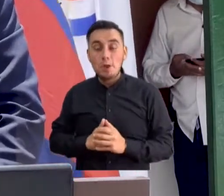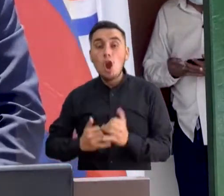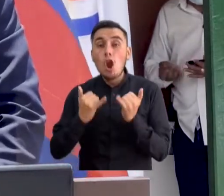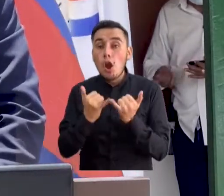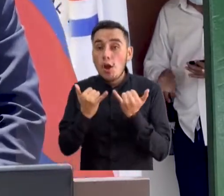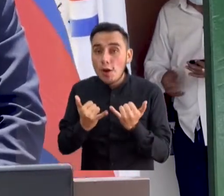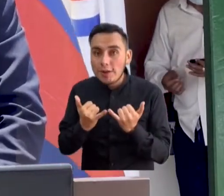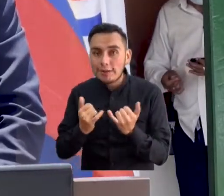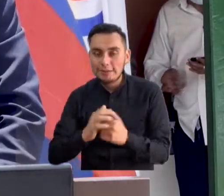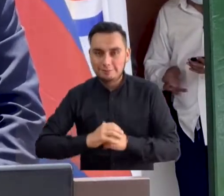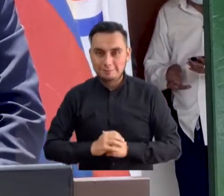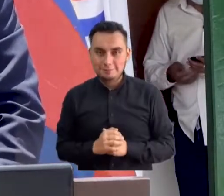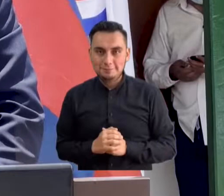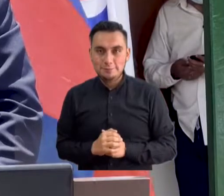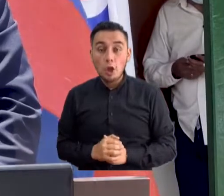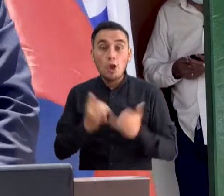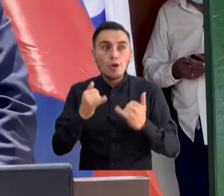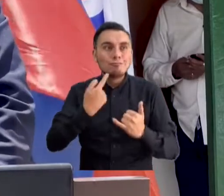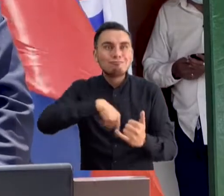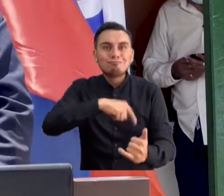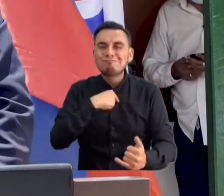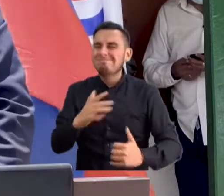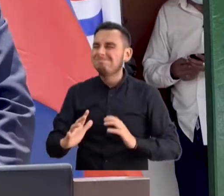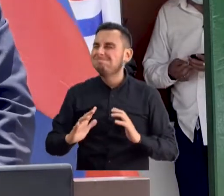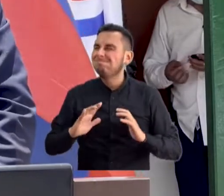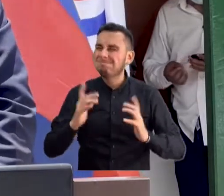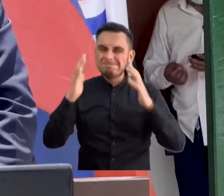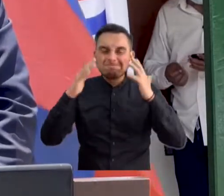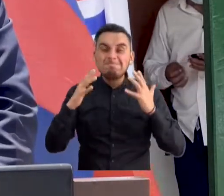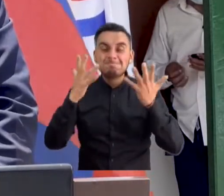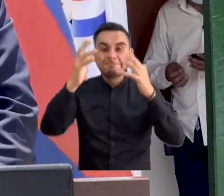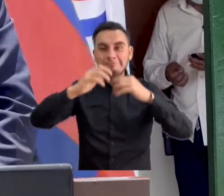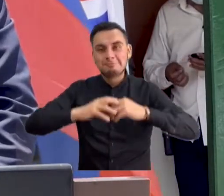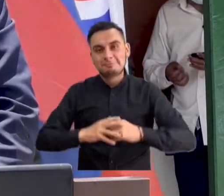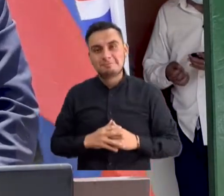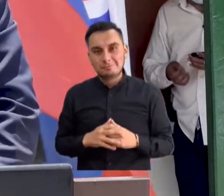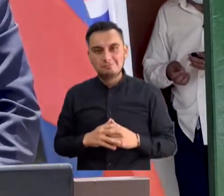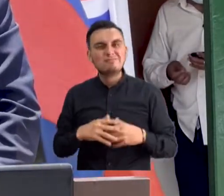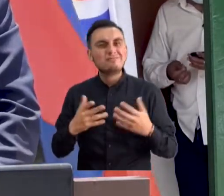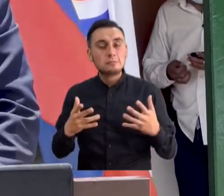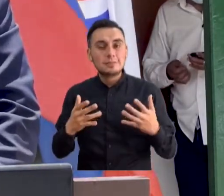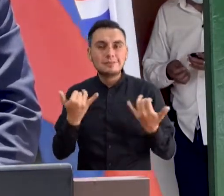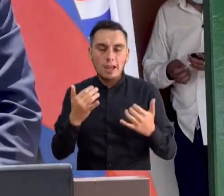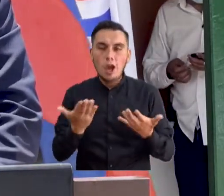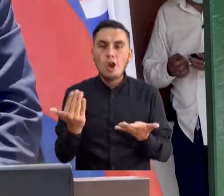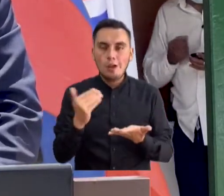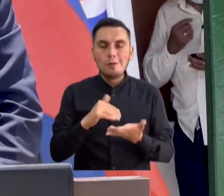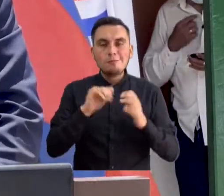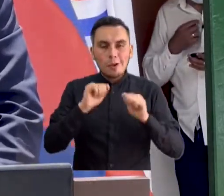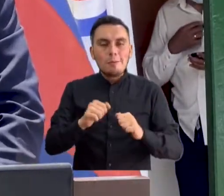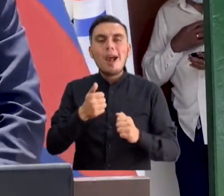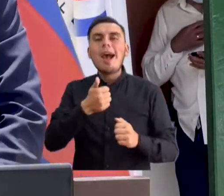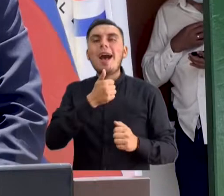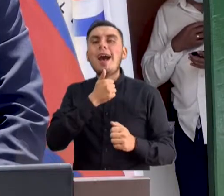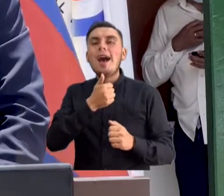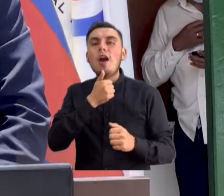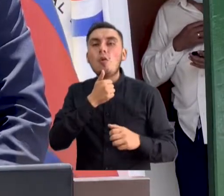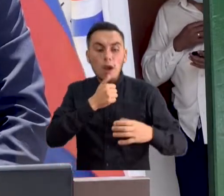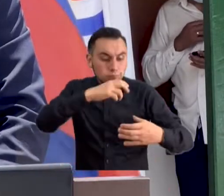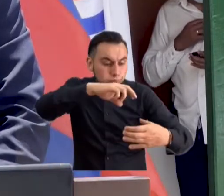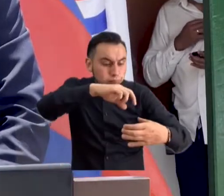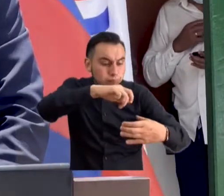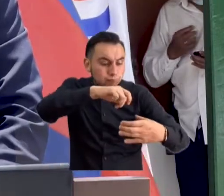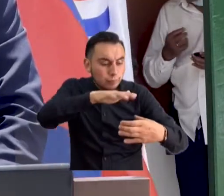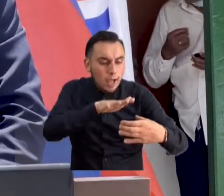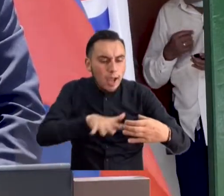Hoy, de lo que hoy celebramos, es que le estamos trayendo agua potable